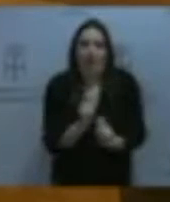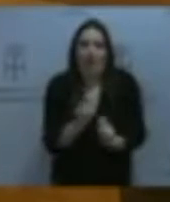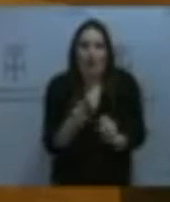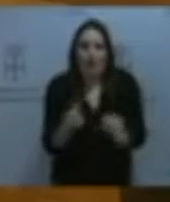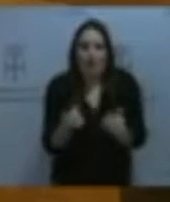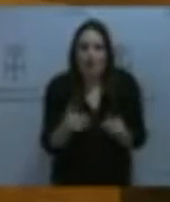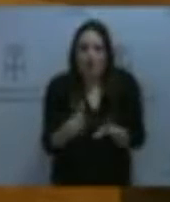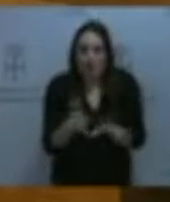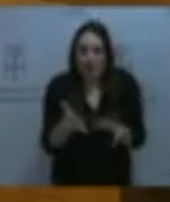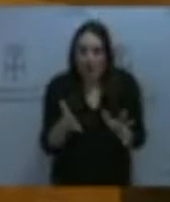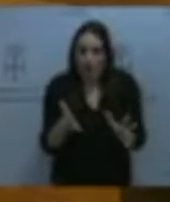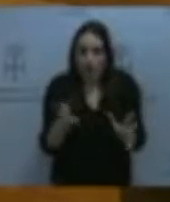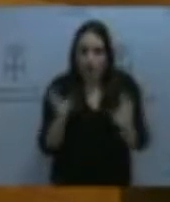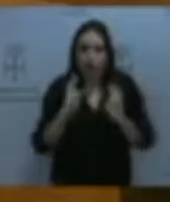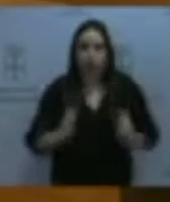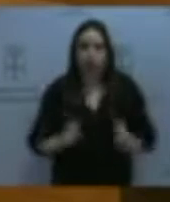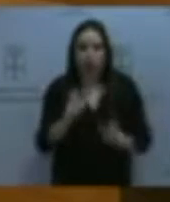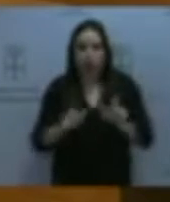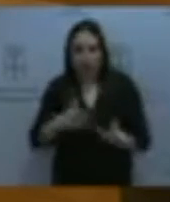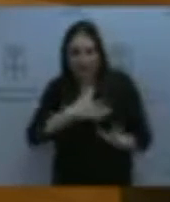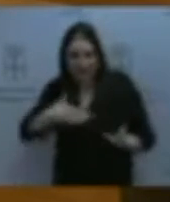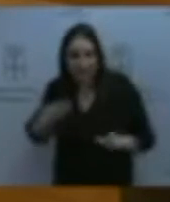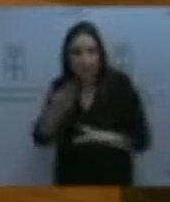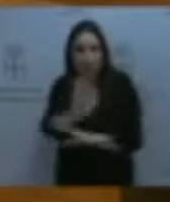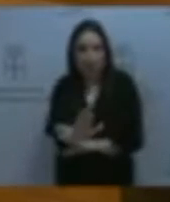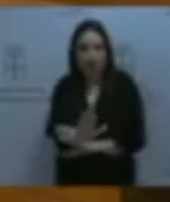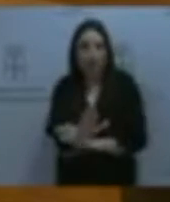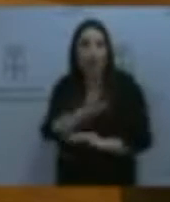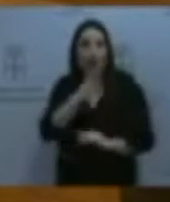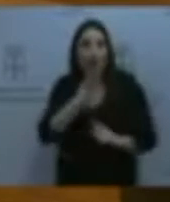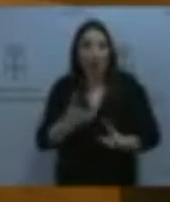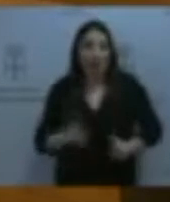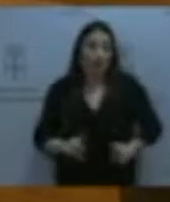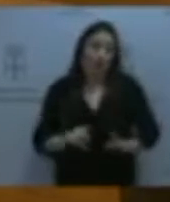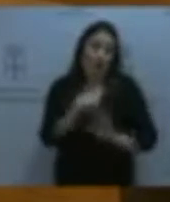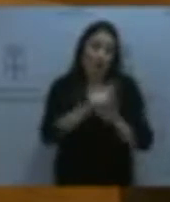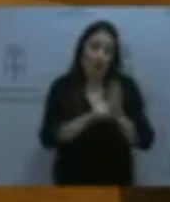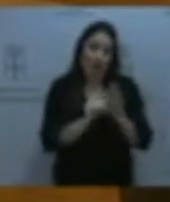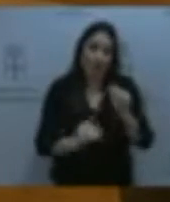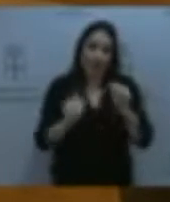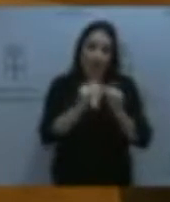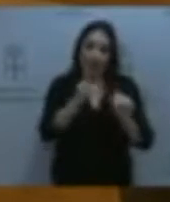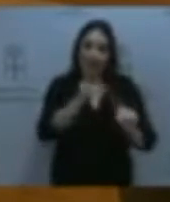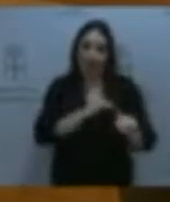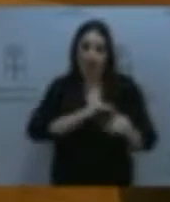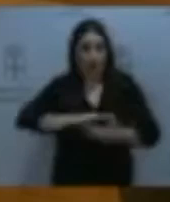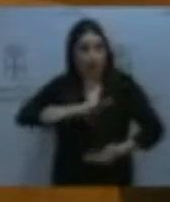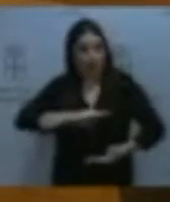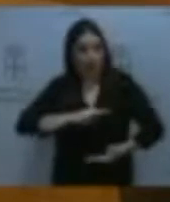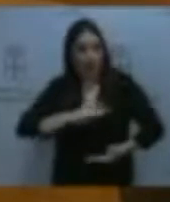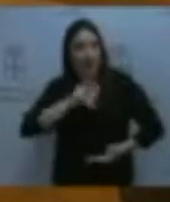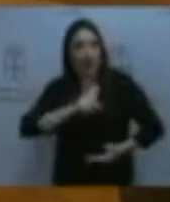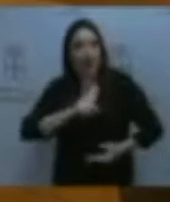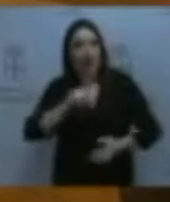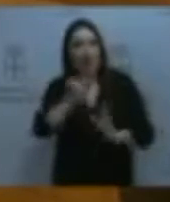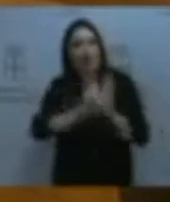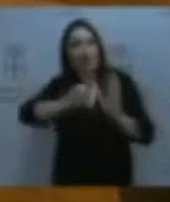neurosis entre los aspirantes, porque a los principios de igualdad, mérito e capacidad añadieron otro principio